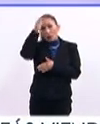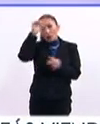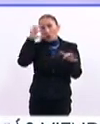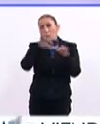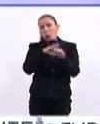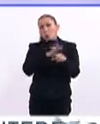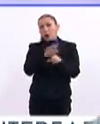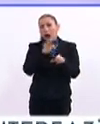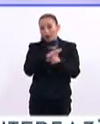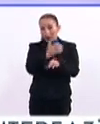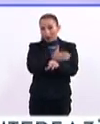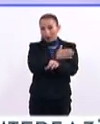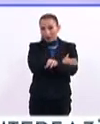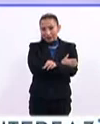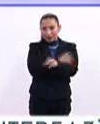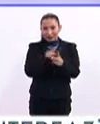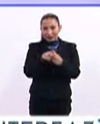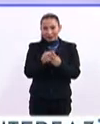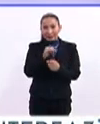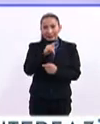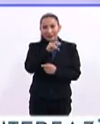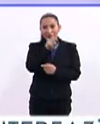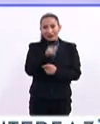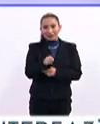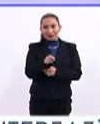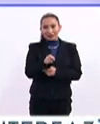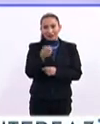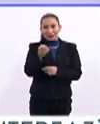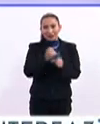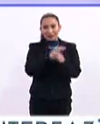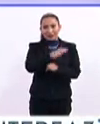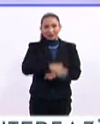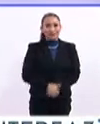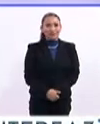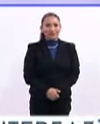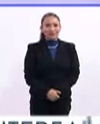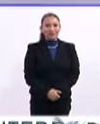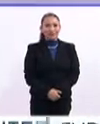este convenio. Acompáñenos. Iniciamos interfaz con esta información.